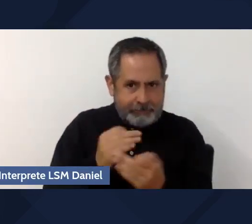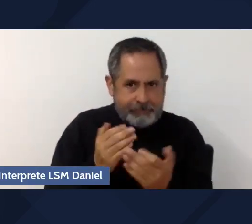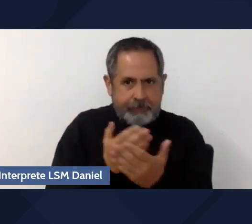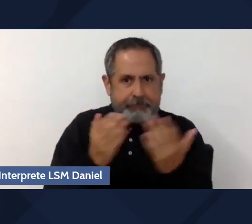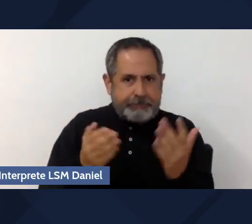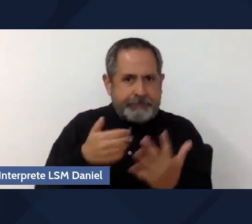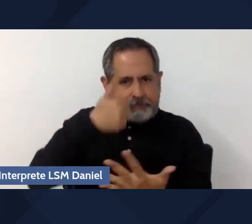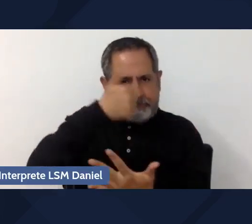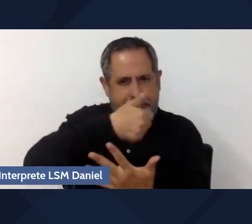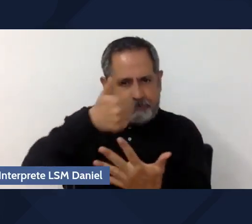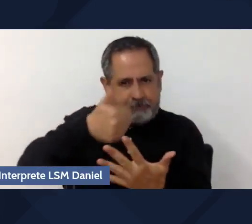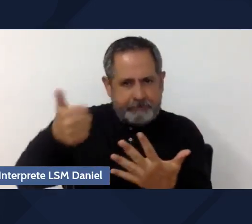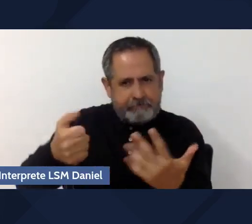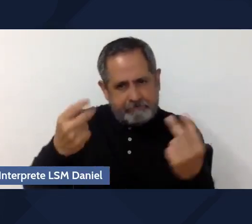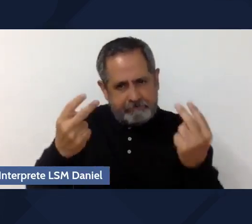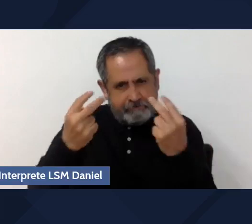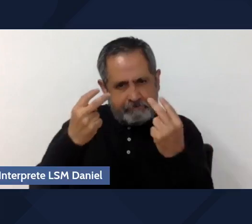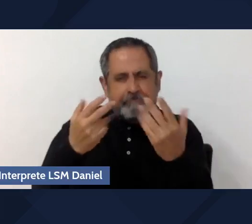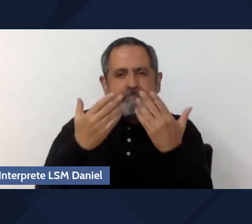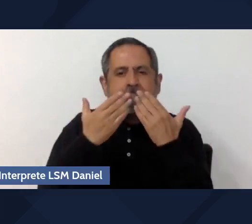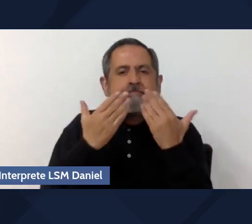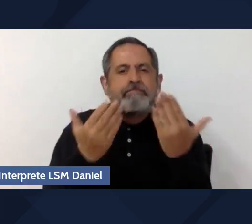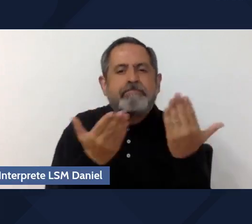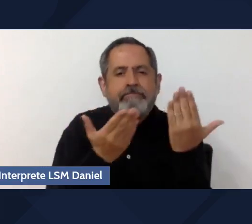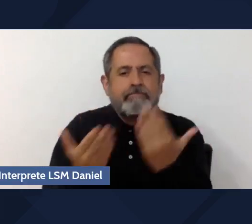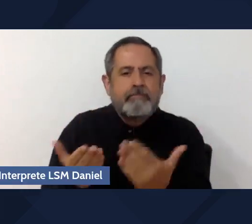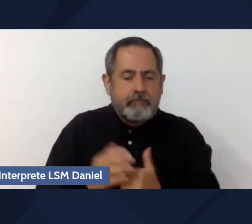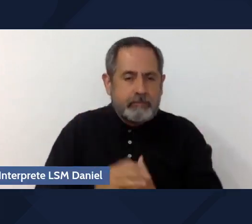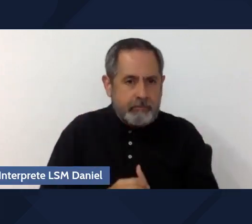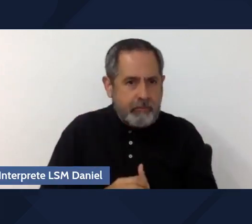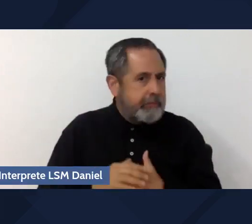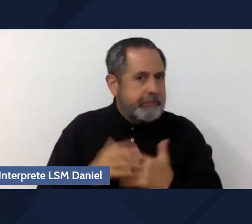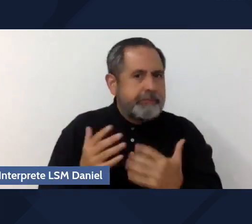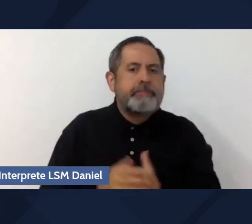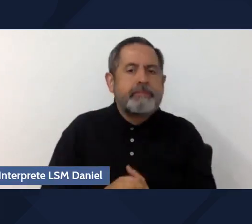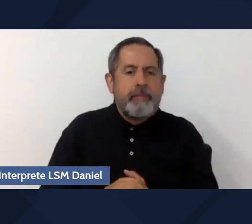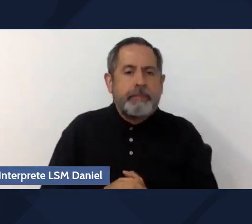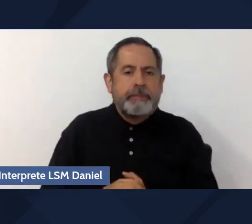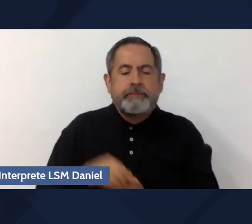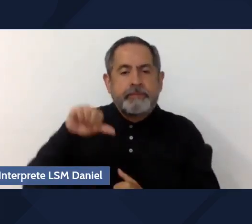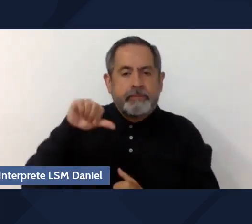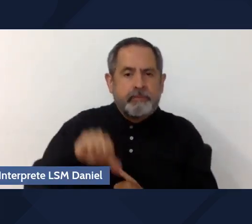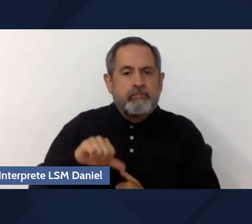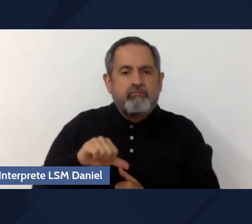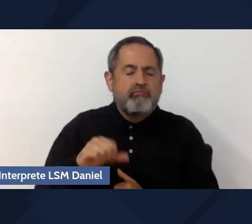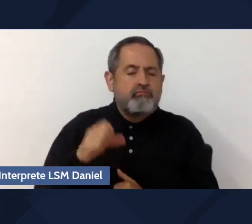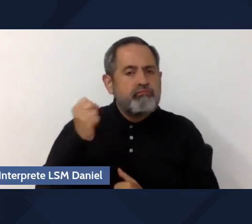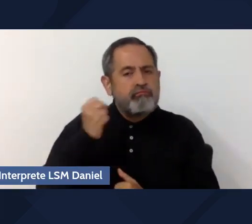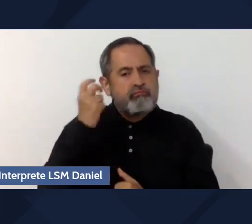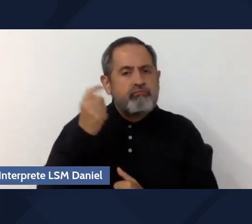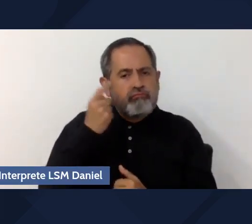cada uno y cada una de ustedes. Y, pues, bueno, esta plática que